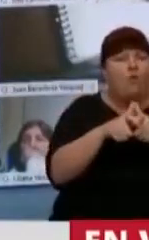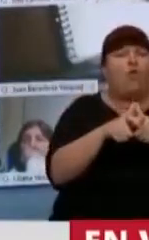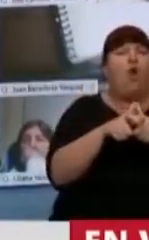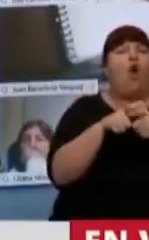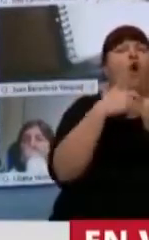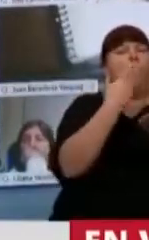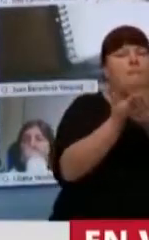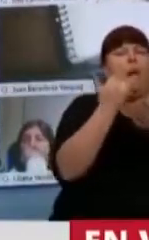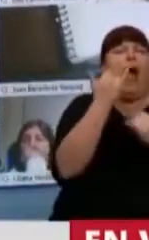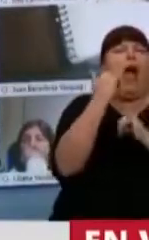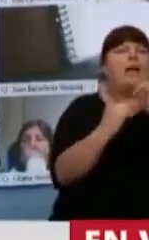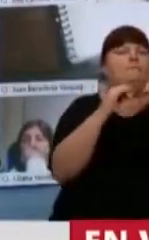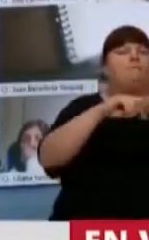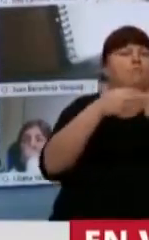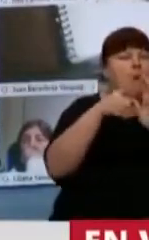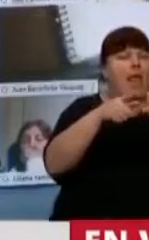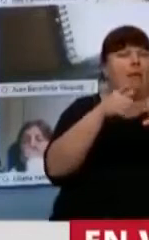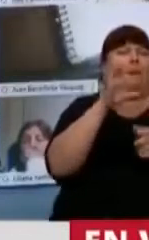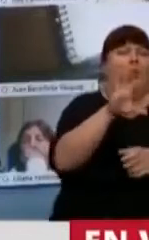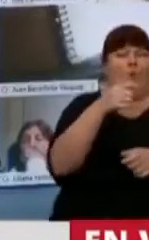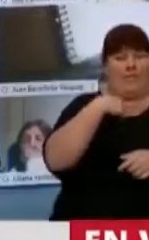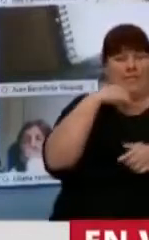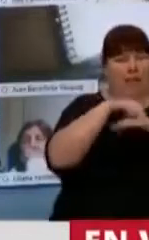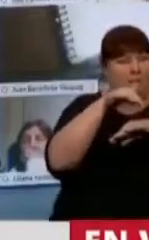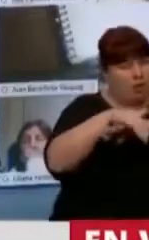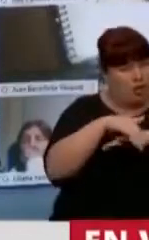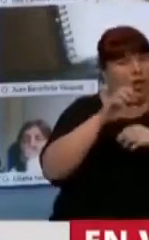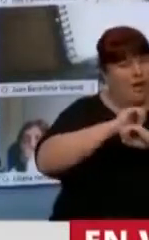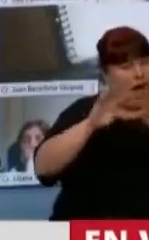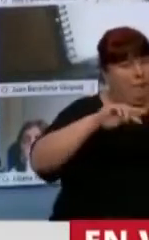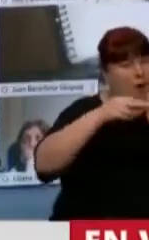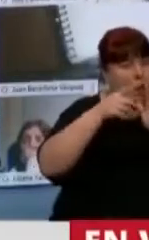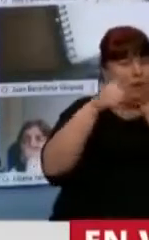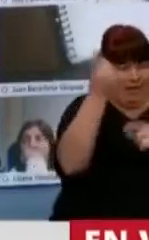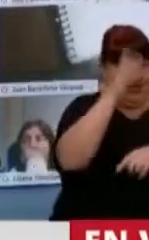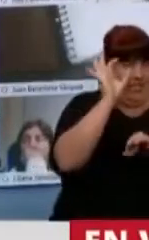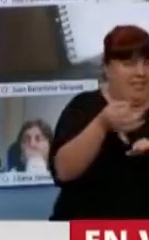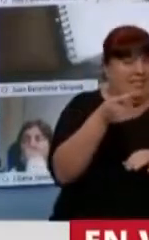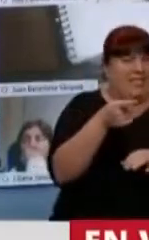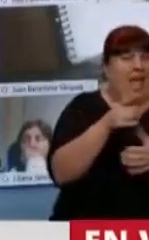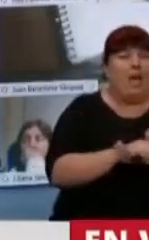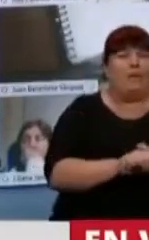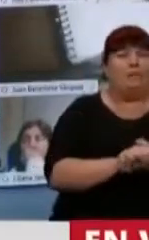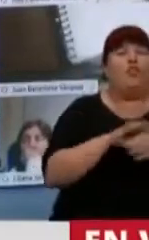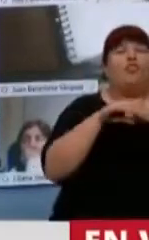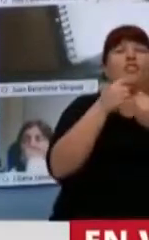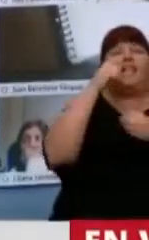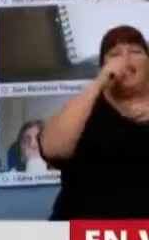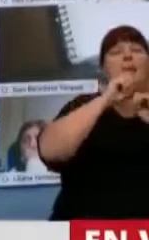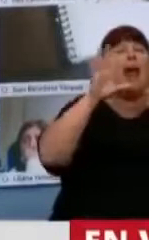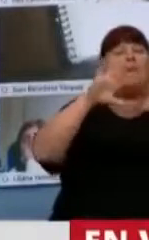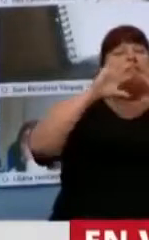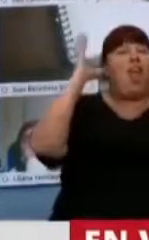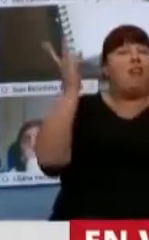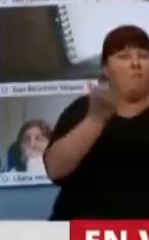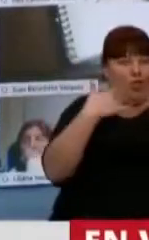donde se le ha planteado la problemática de una provincia como la nuestra, que es Misiones, que todos saben que tenemos una de las siete maravillas del